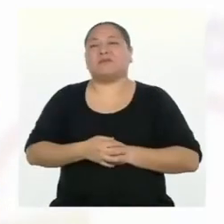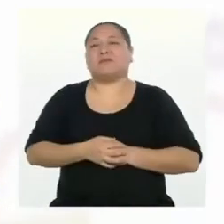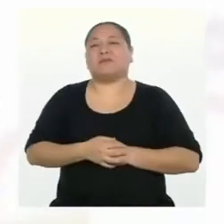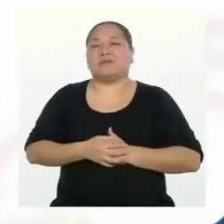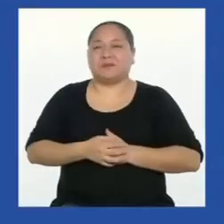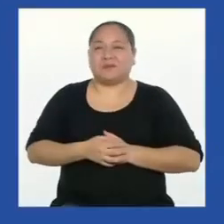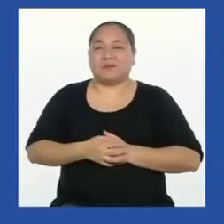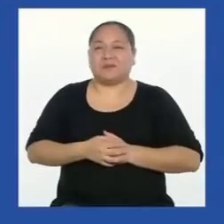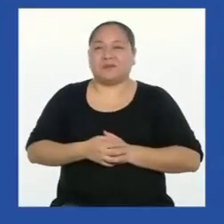¡Suscríbete! ¡Suscríbete! ¡Suscríbete!